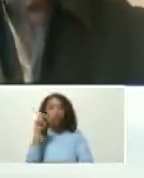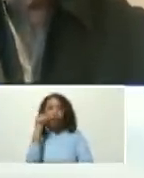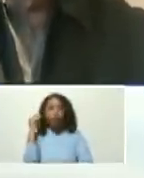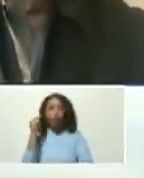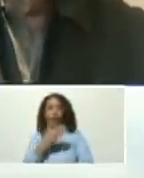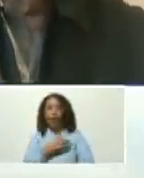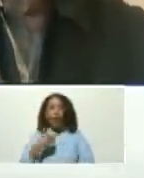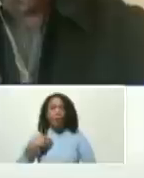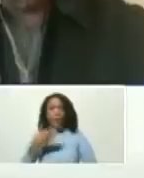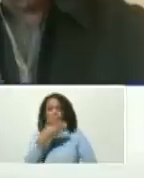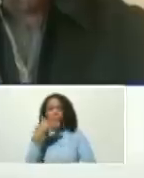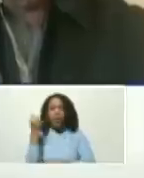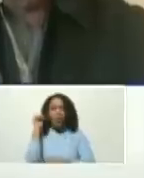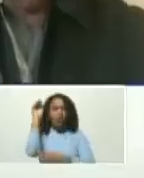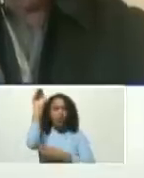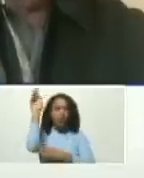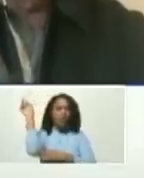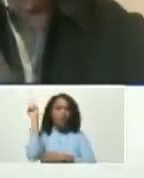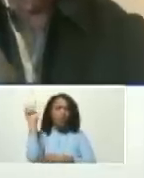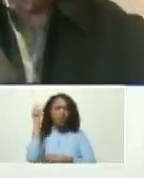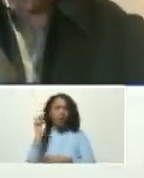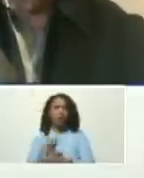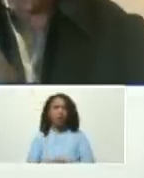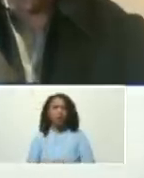lo mejor para Venezuela